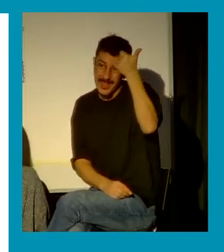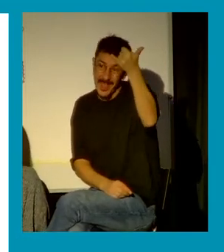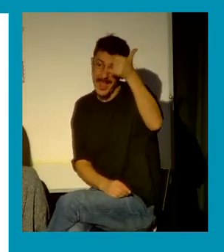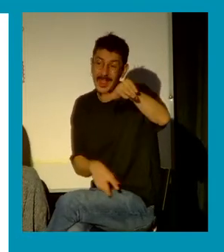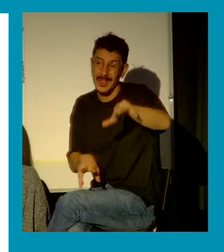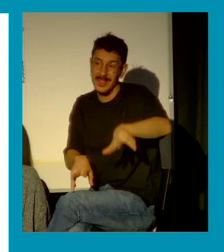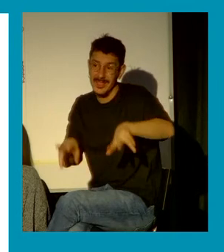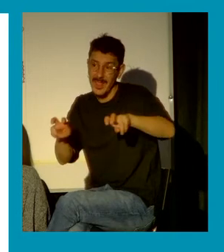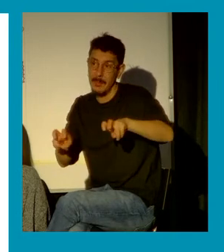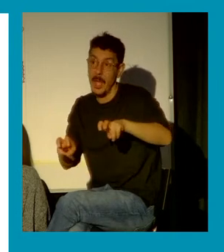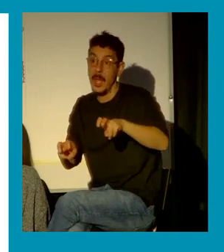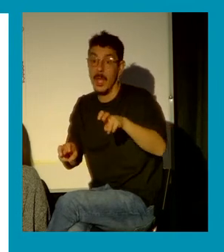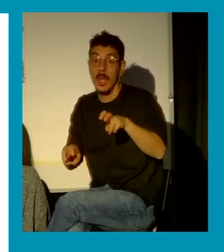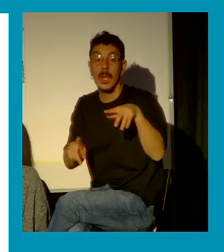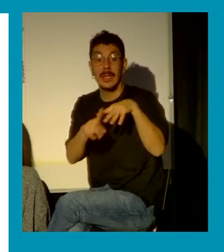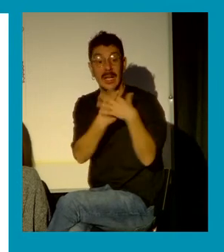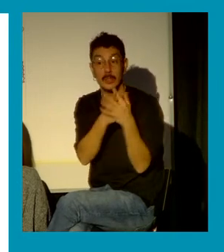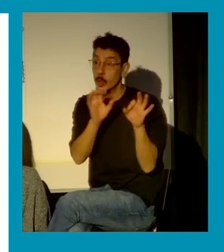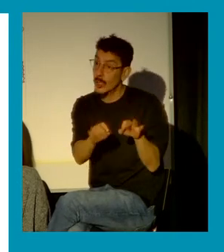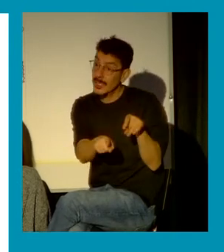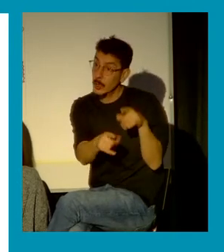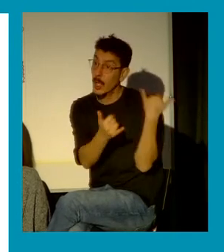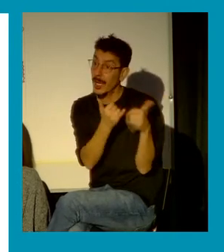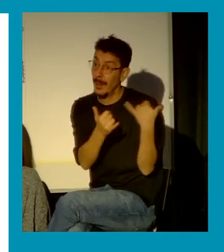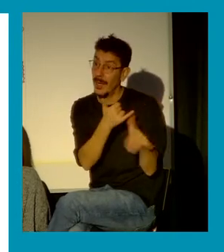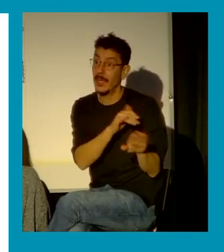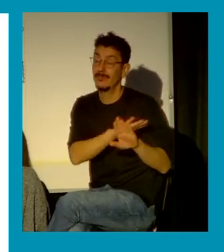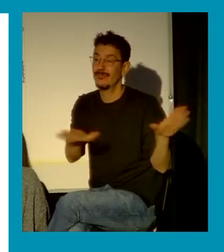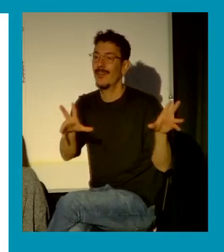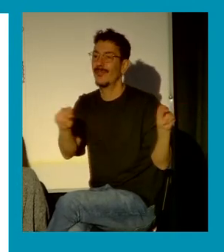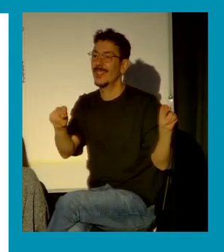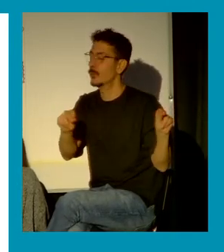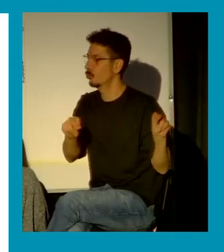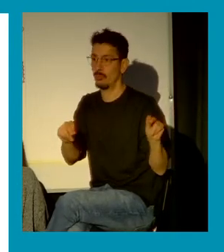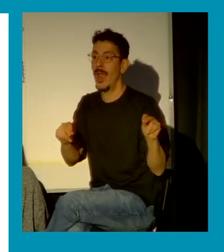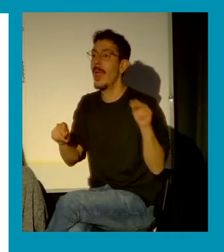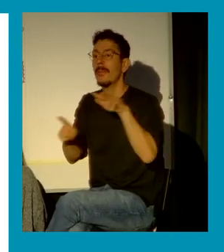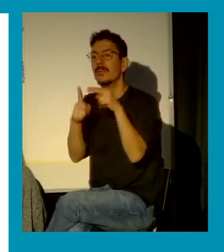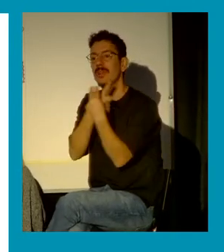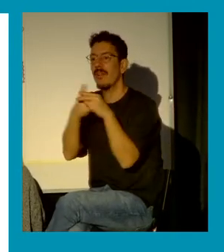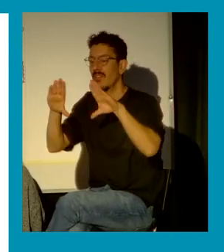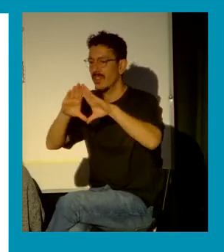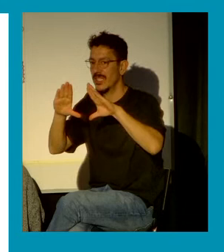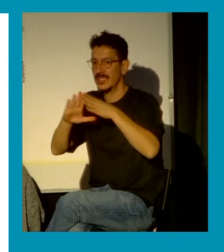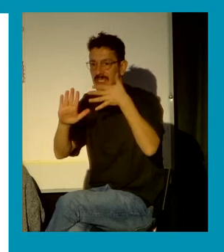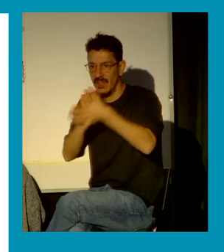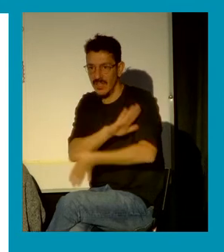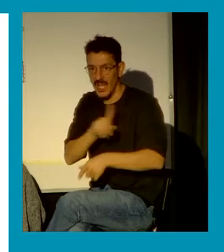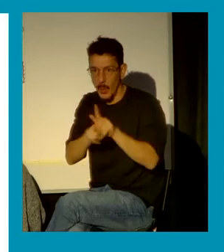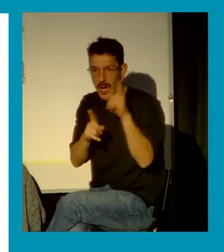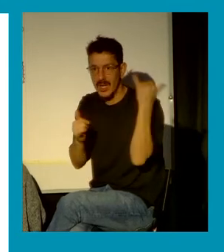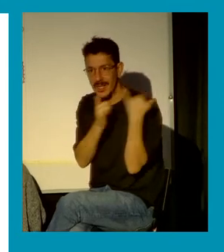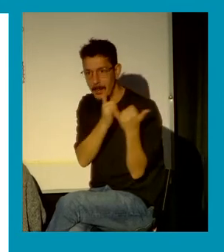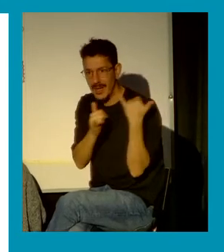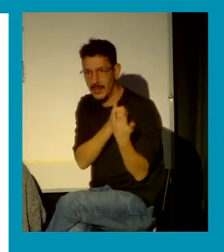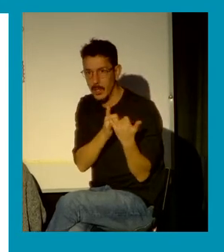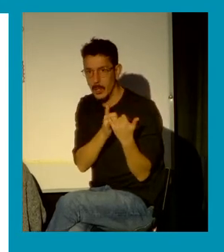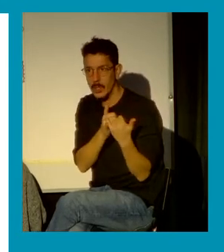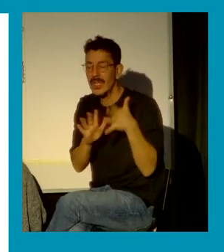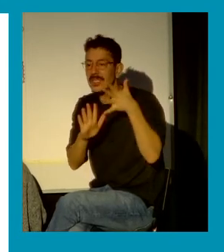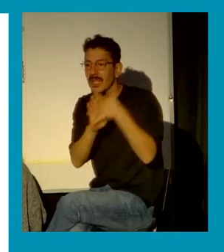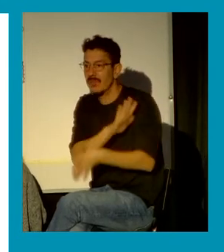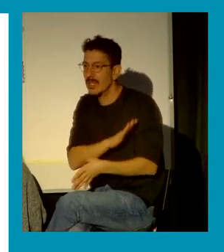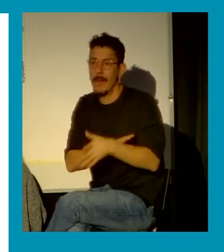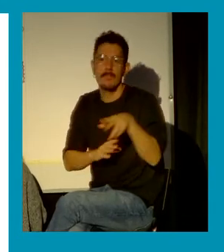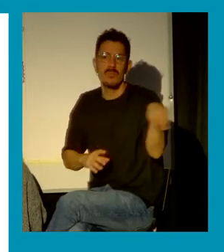solamente se trata de reparar el caso concreto sino que una perspectiva feminista implica una reparación que significa la no repetición en el caso concreto y la no